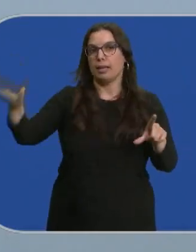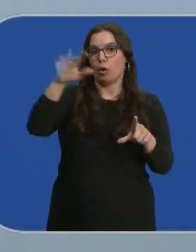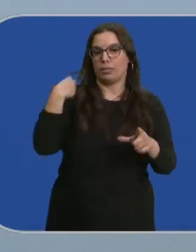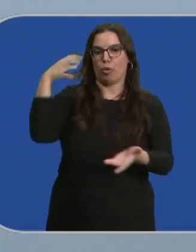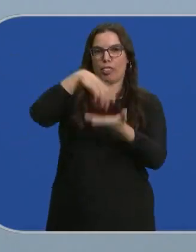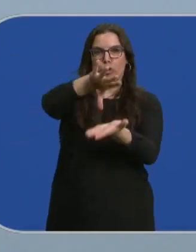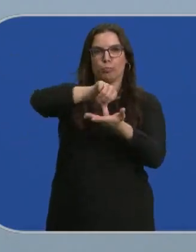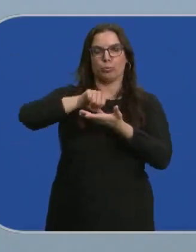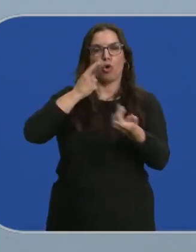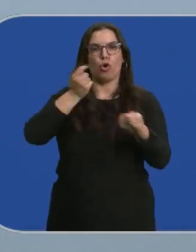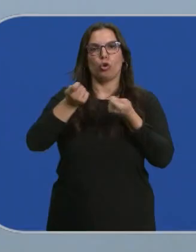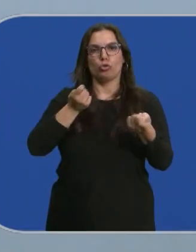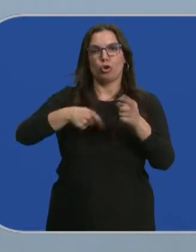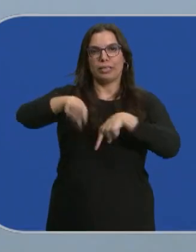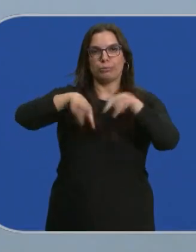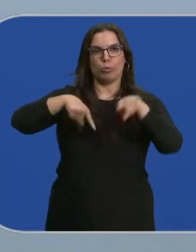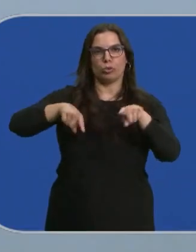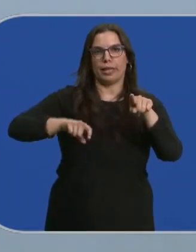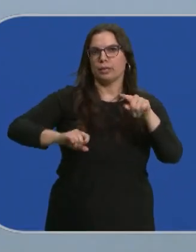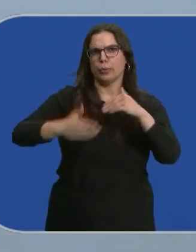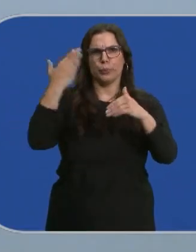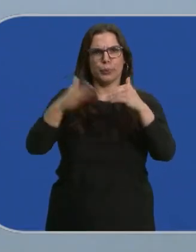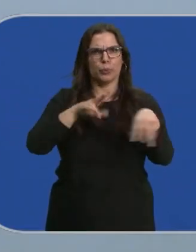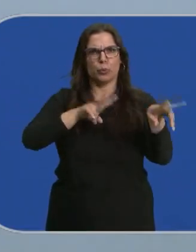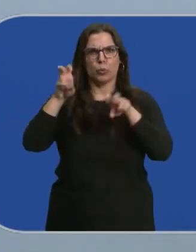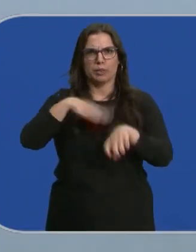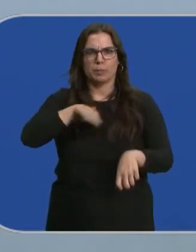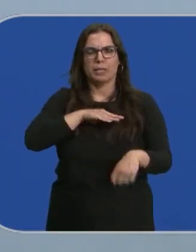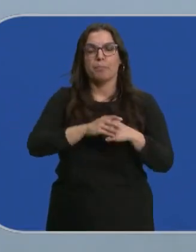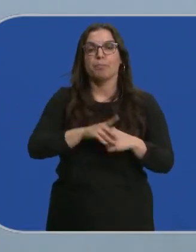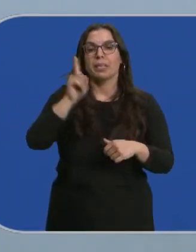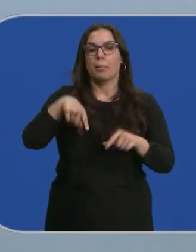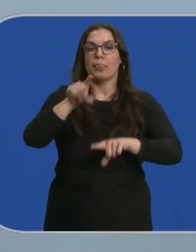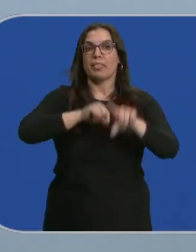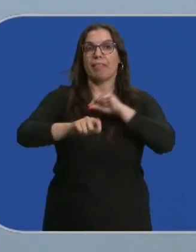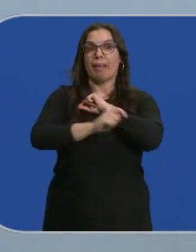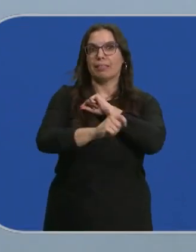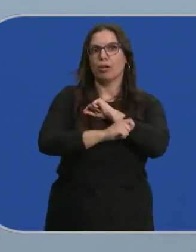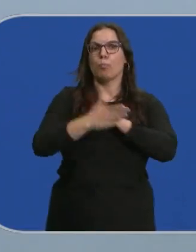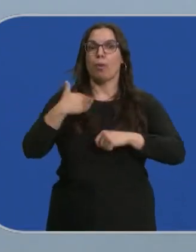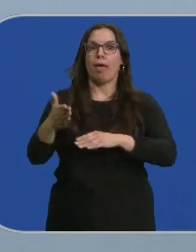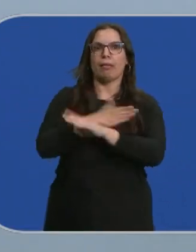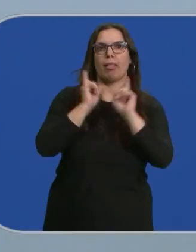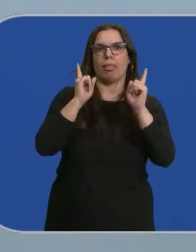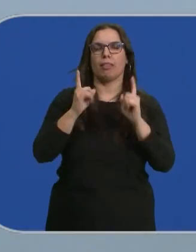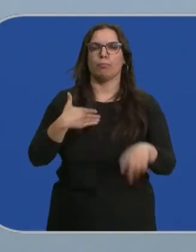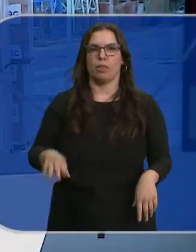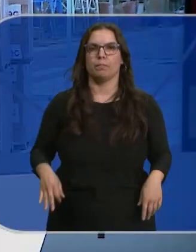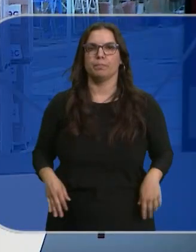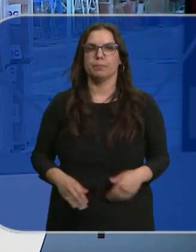desde un centro de control de transporte puntero en España. Y podrán tener una toma de decisiones estratégicas anticipadas.